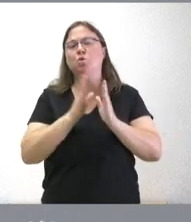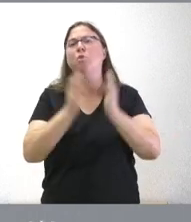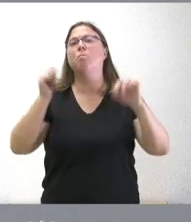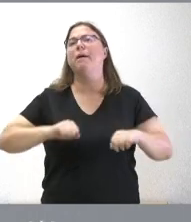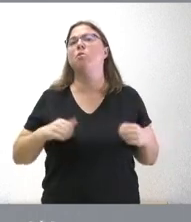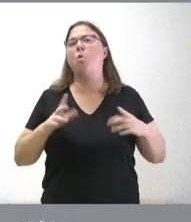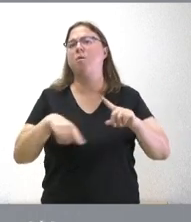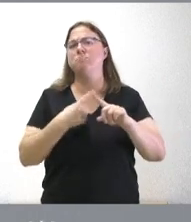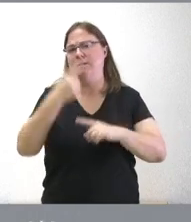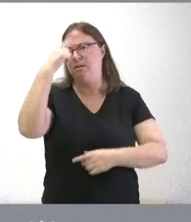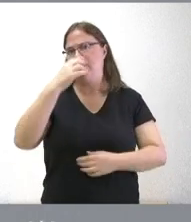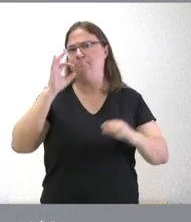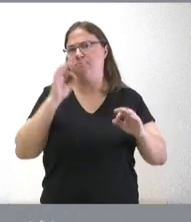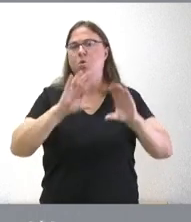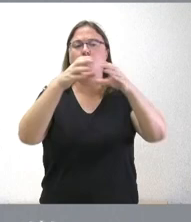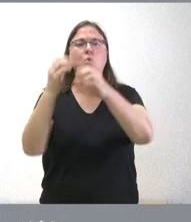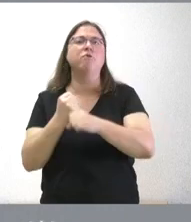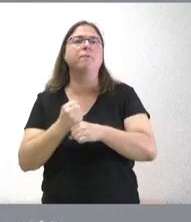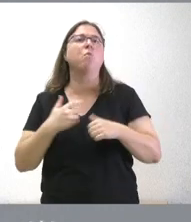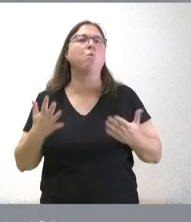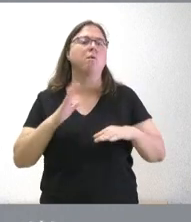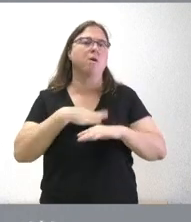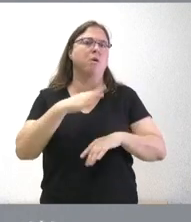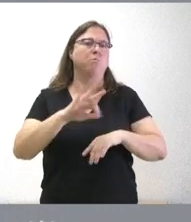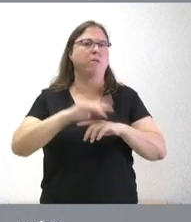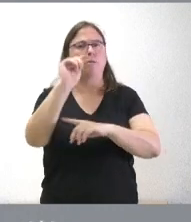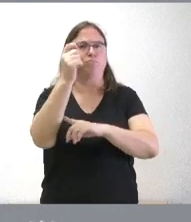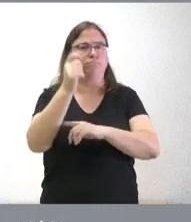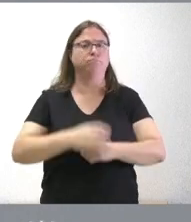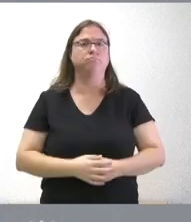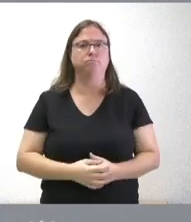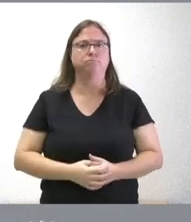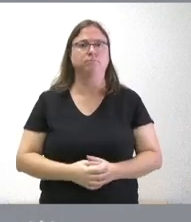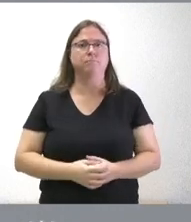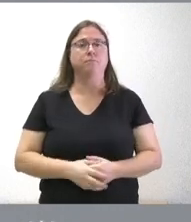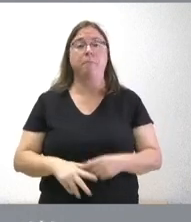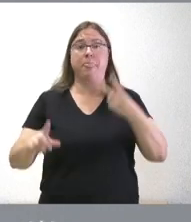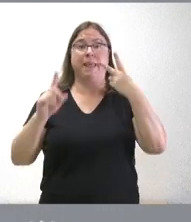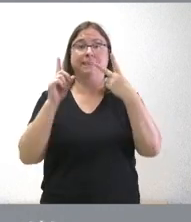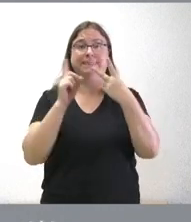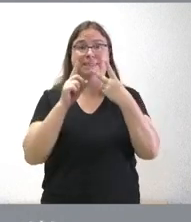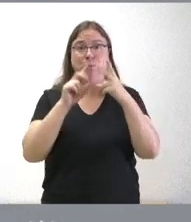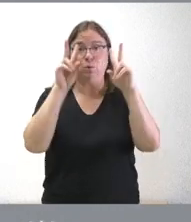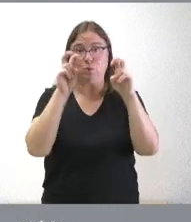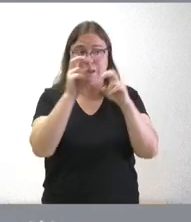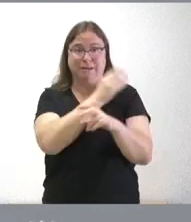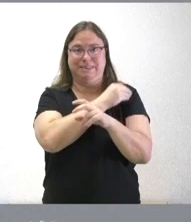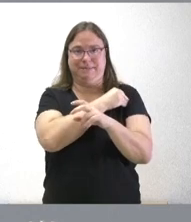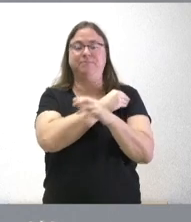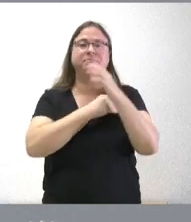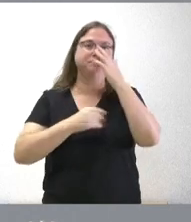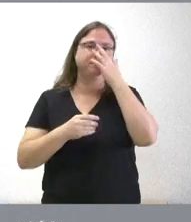y también pues constituir los grupos de trabajo que nos puedan llevar a alcanzar estos acuerdos la segunda cuestión que usted plantea